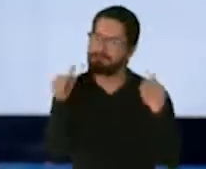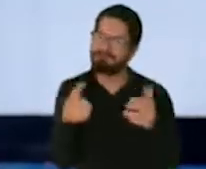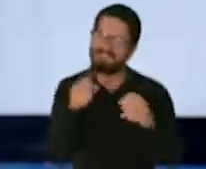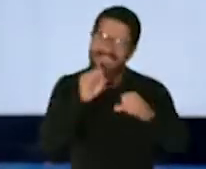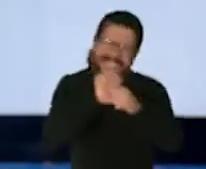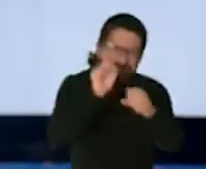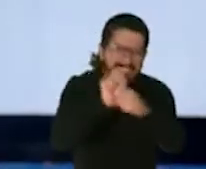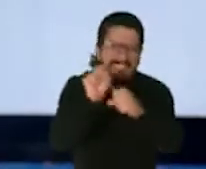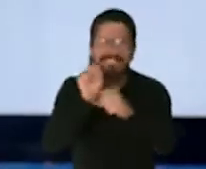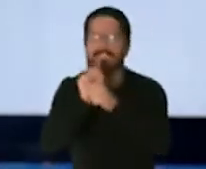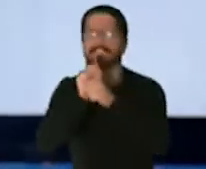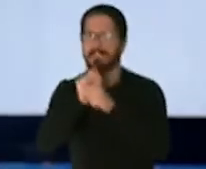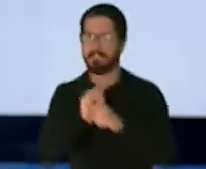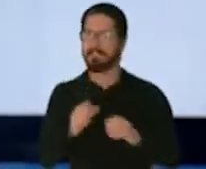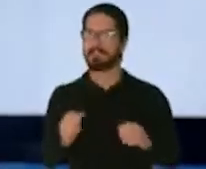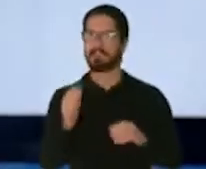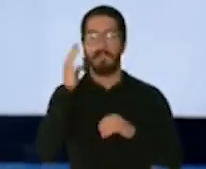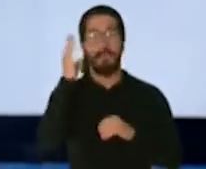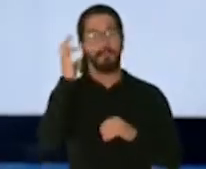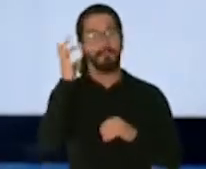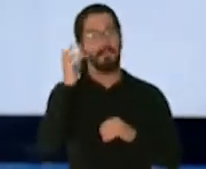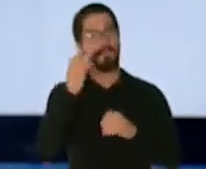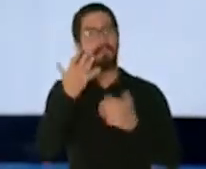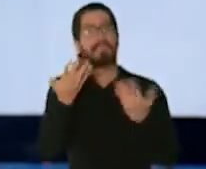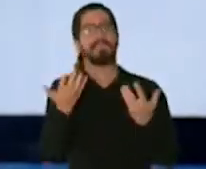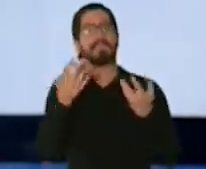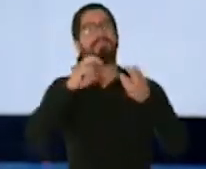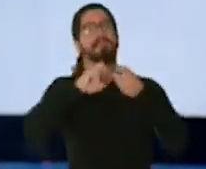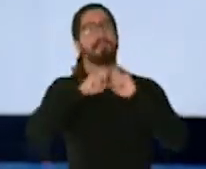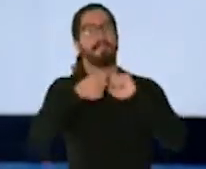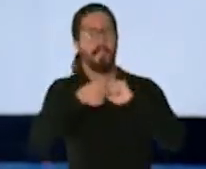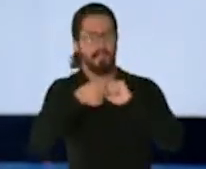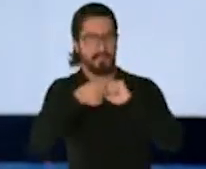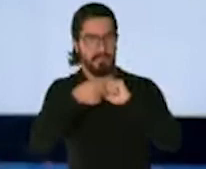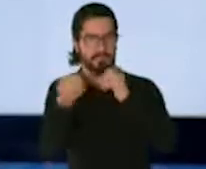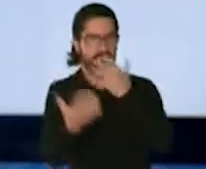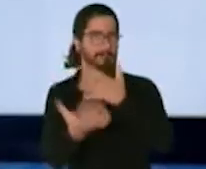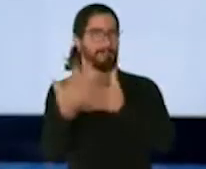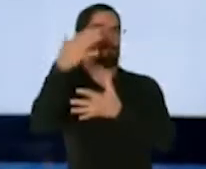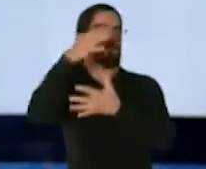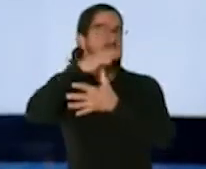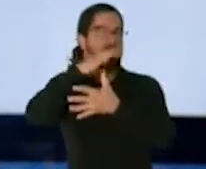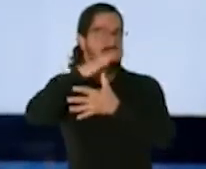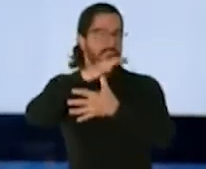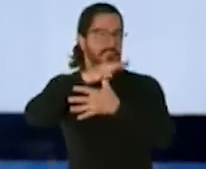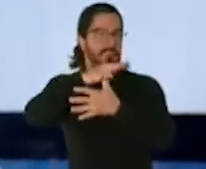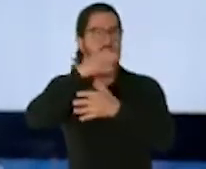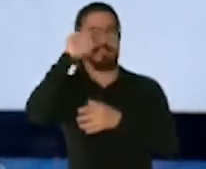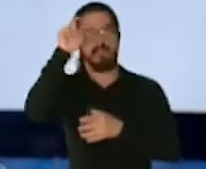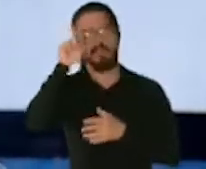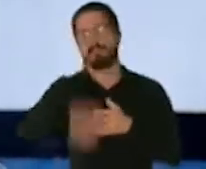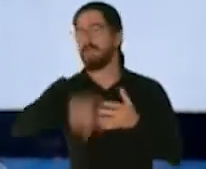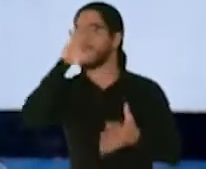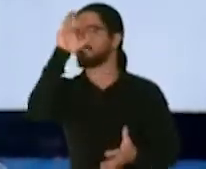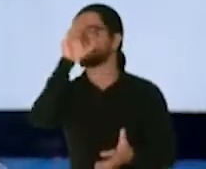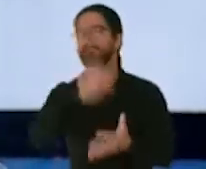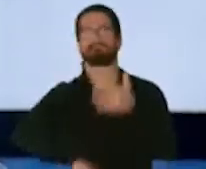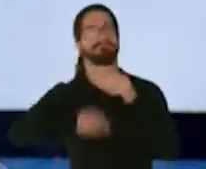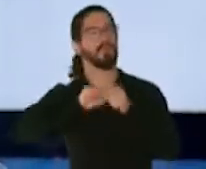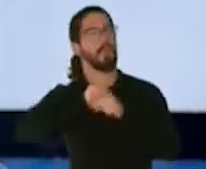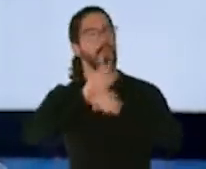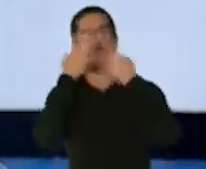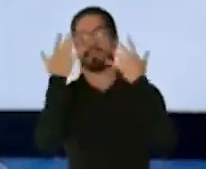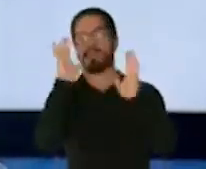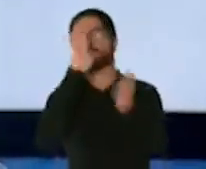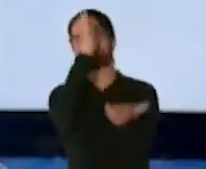principal problema que afecta a Puerto Rico, tenemos que vencer este COVID, como lo tiene que vencer todo Estados Unidos, y la gran mayoría de los países en el